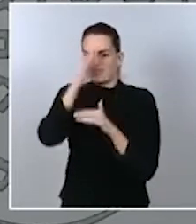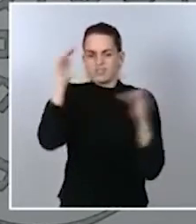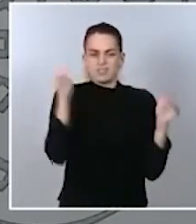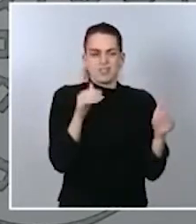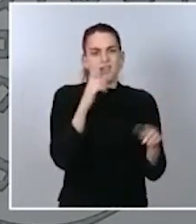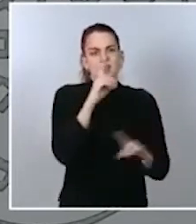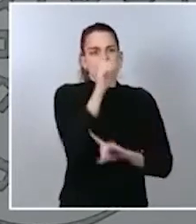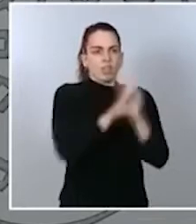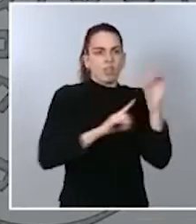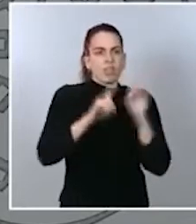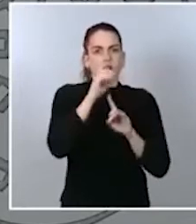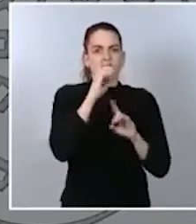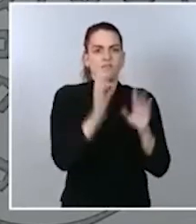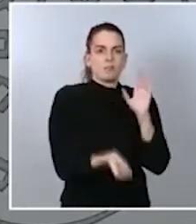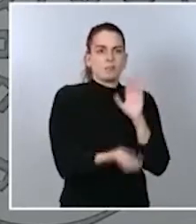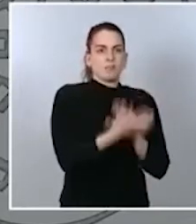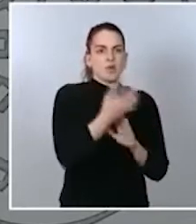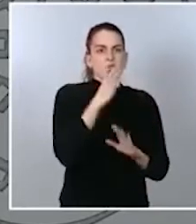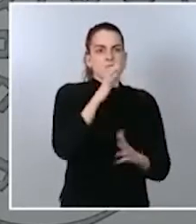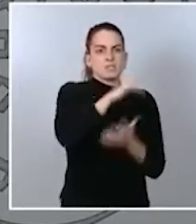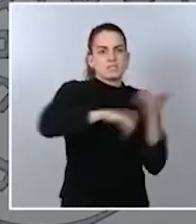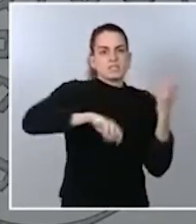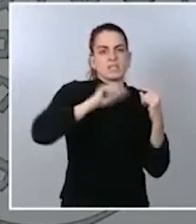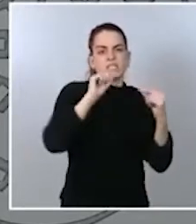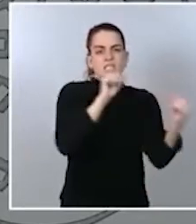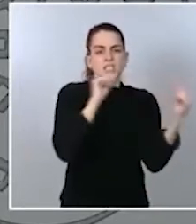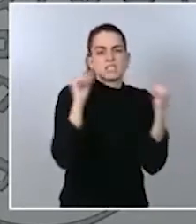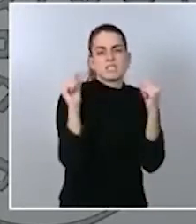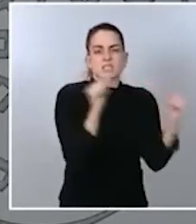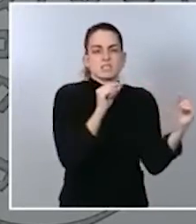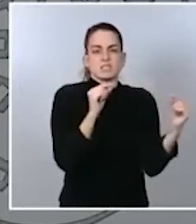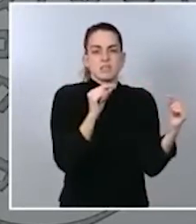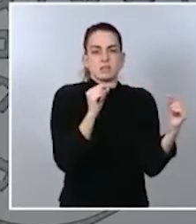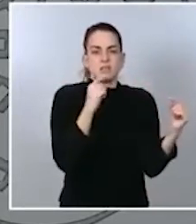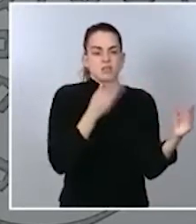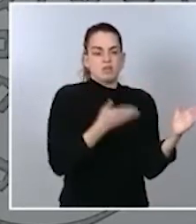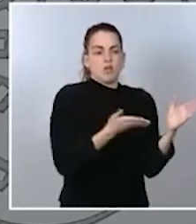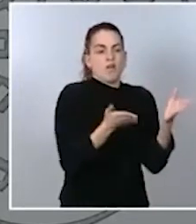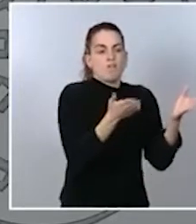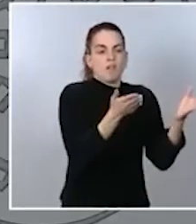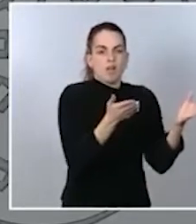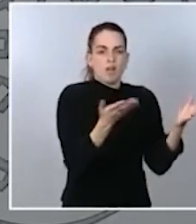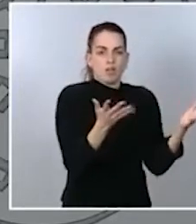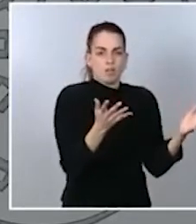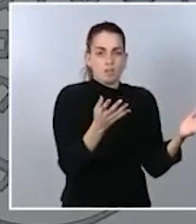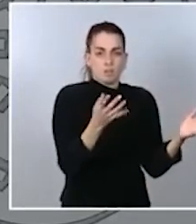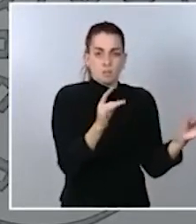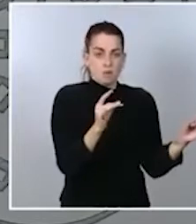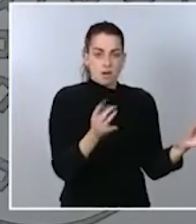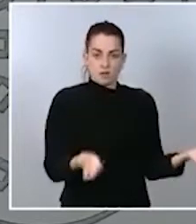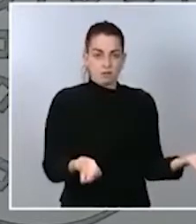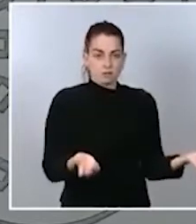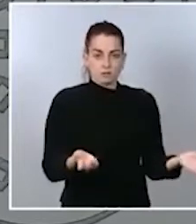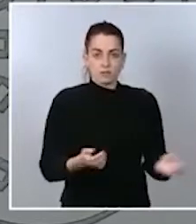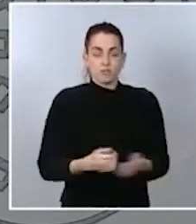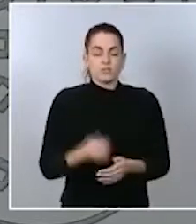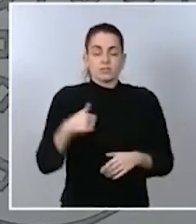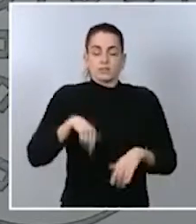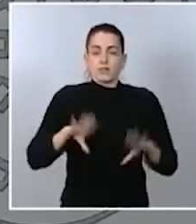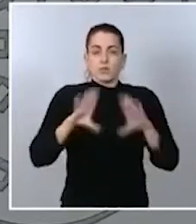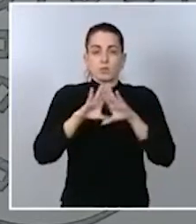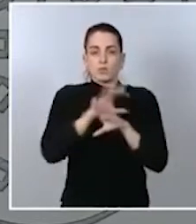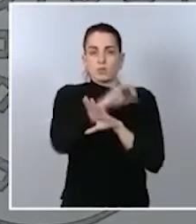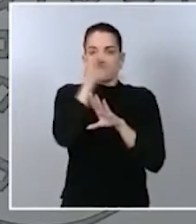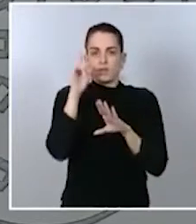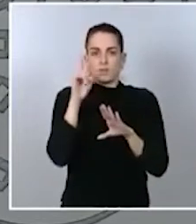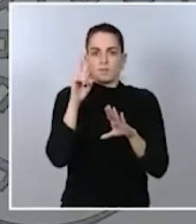que no conducen a nada más allá de utilizar el reproche como arma defensiva. La Comunidad de Madrid normalmente mira